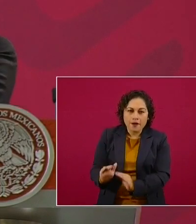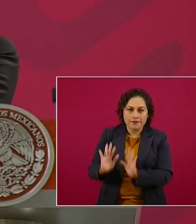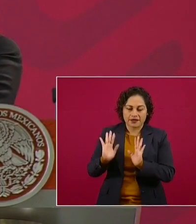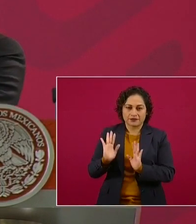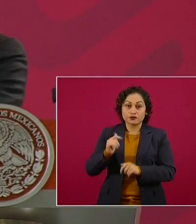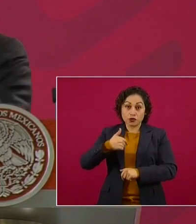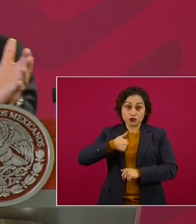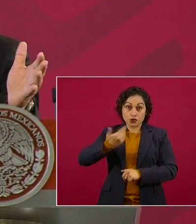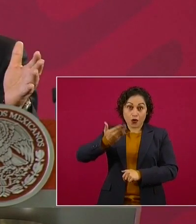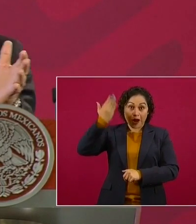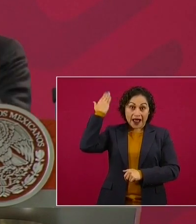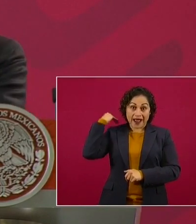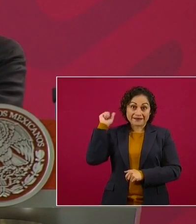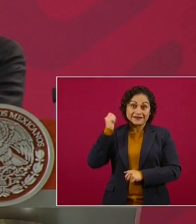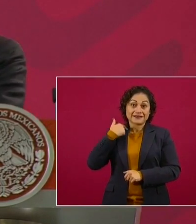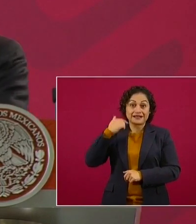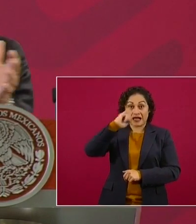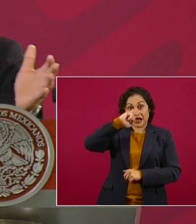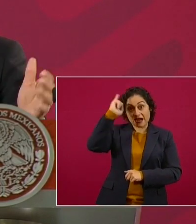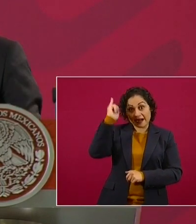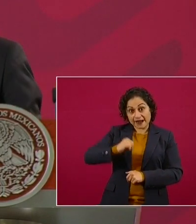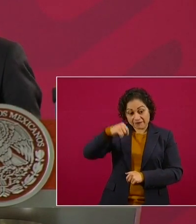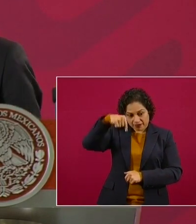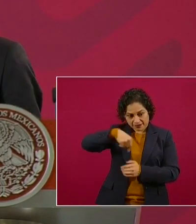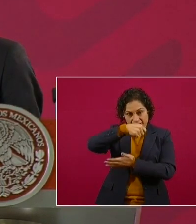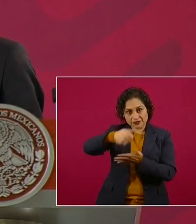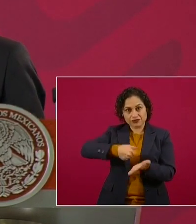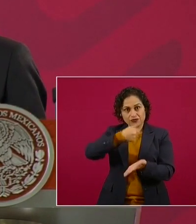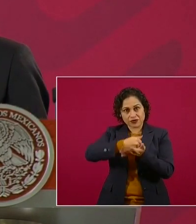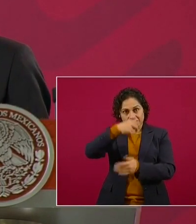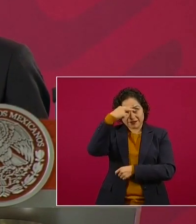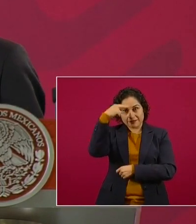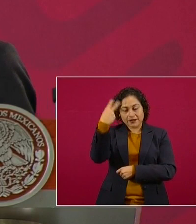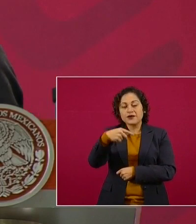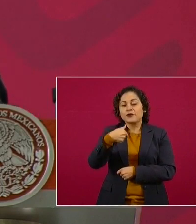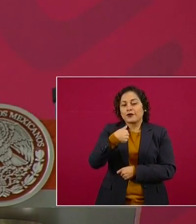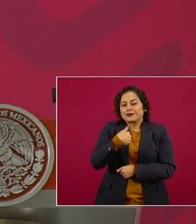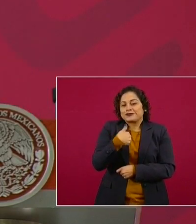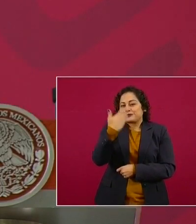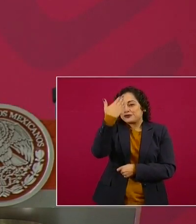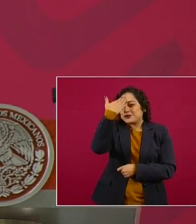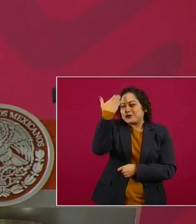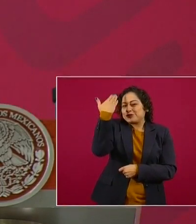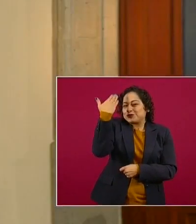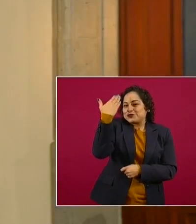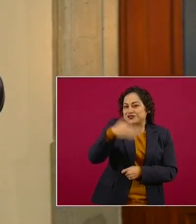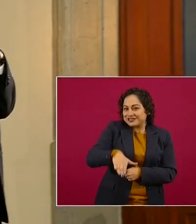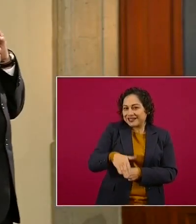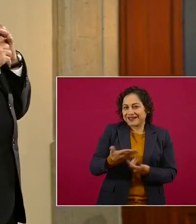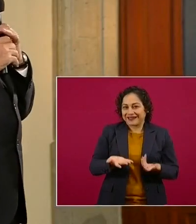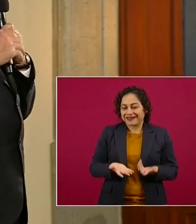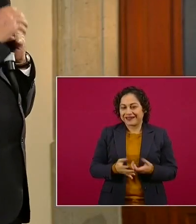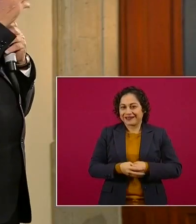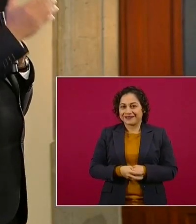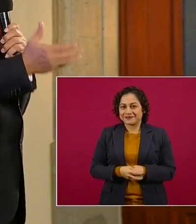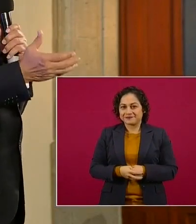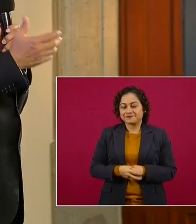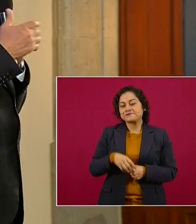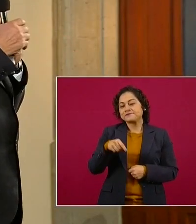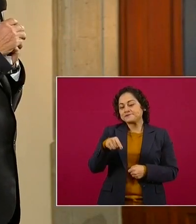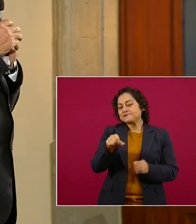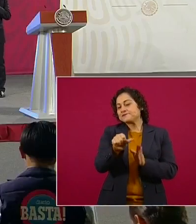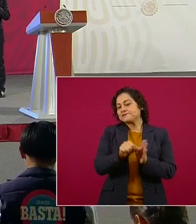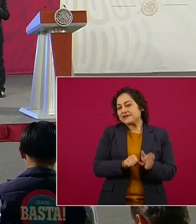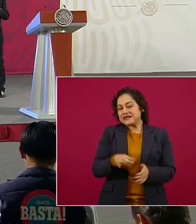en este mes de diciembre hay problemas